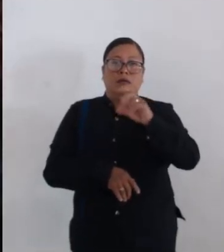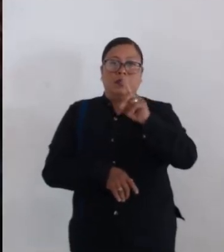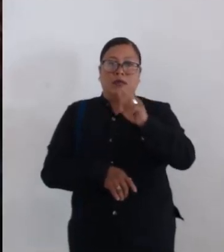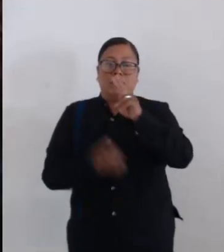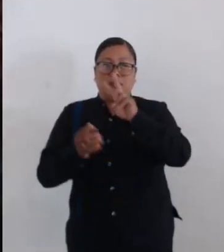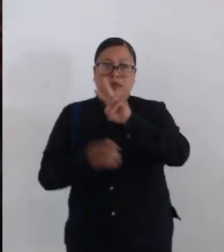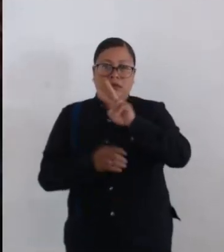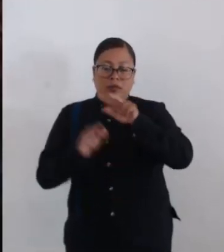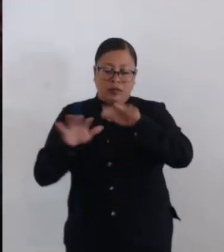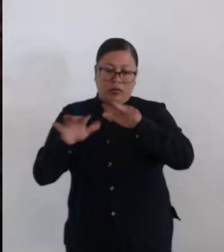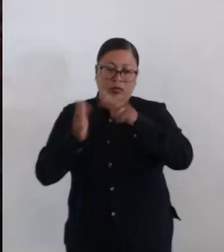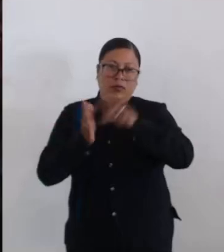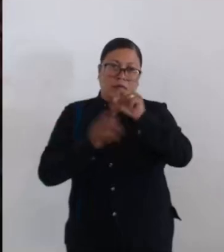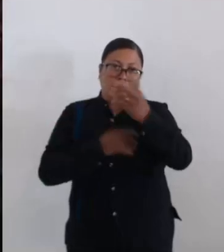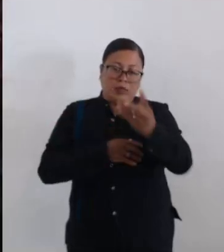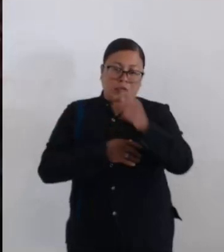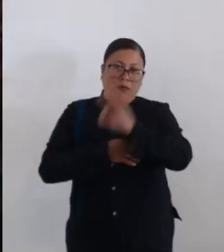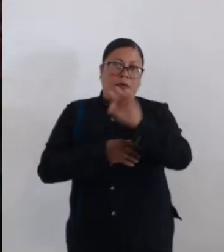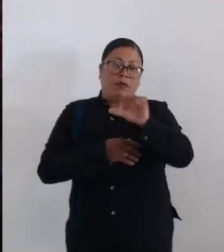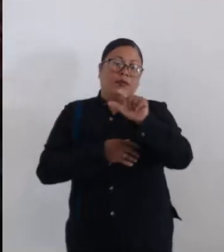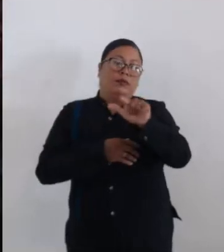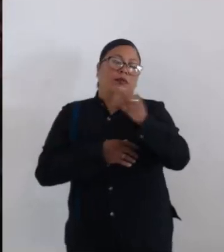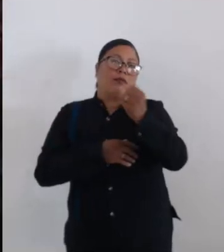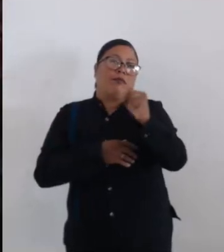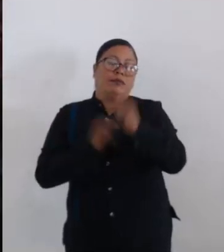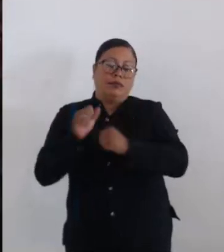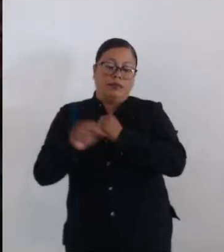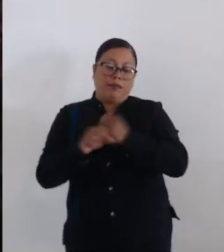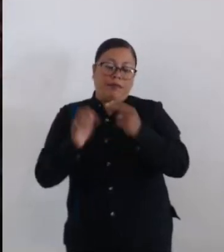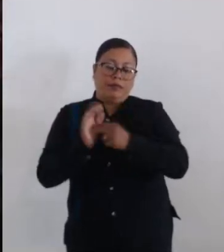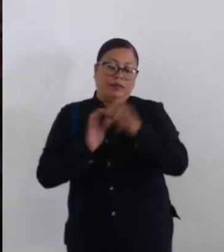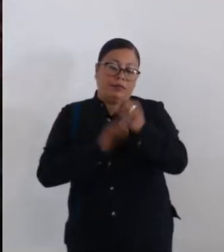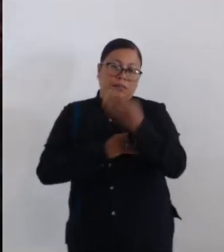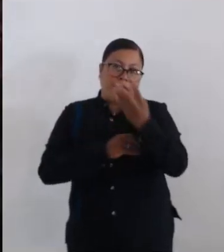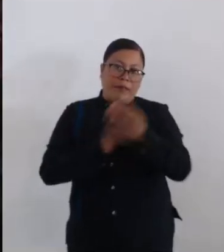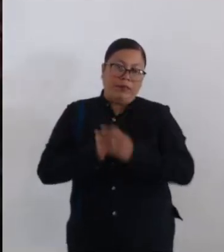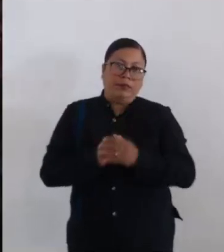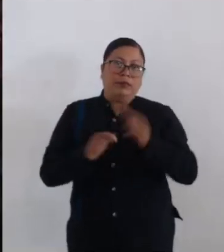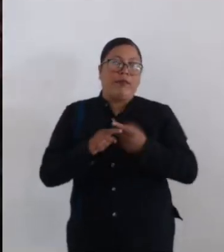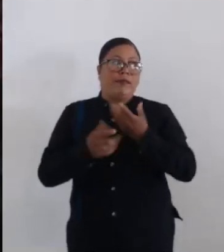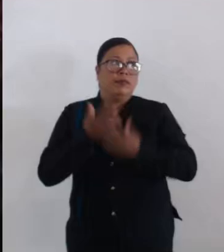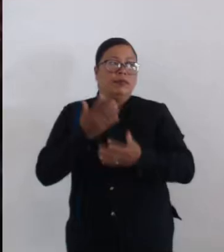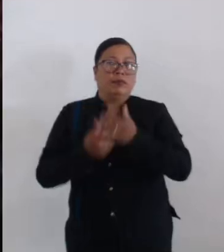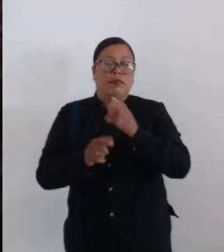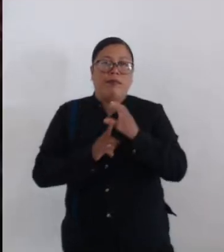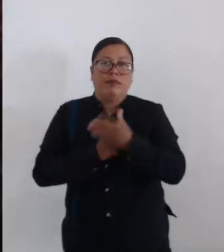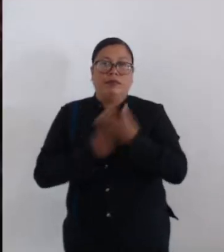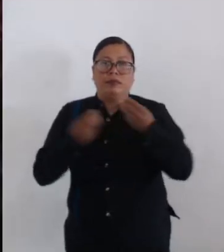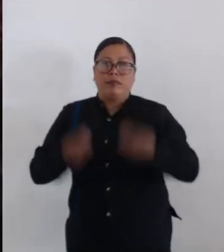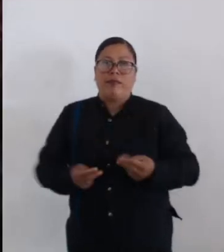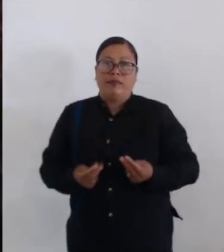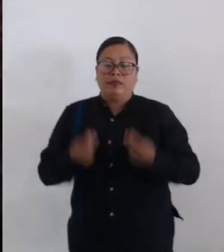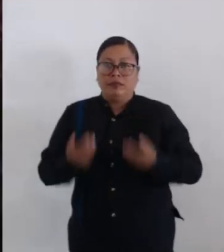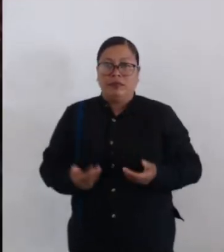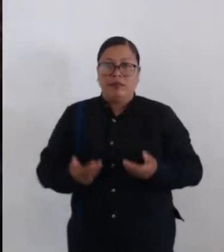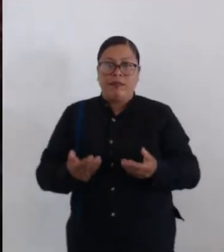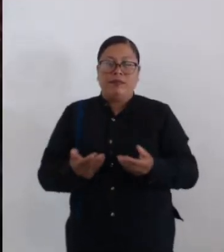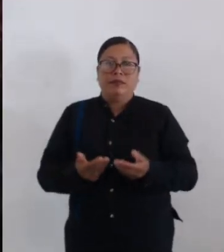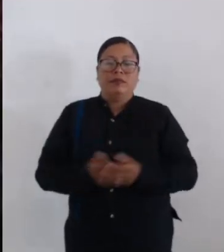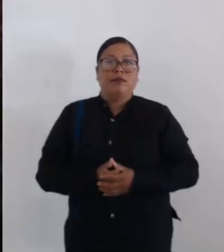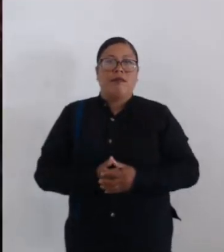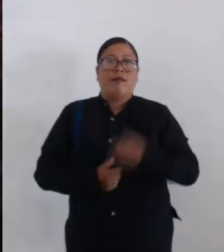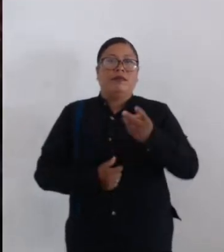-18-2024, de fecha 17 de septiembre de 2024, emitido por la Comisión de Mercados y Comercio en Vía Pública,